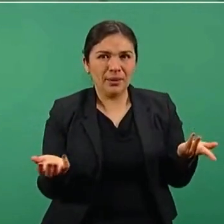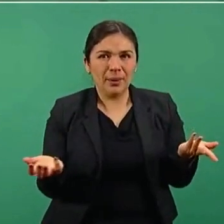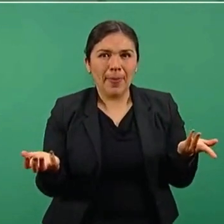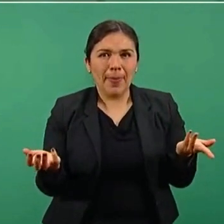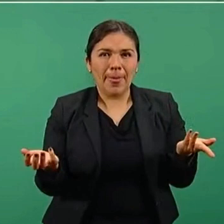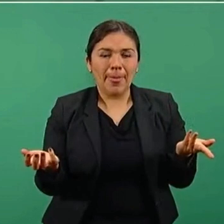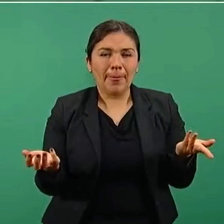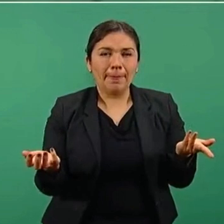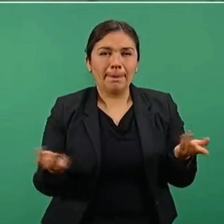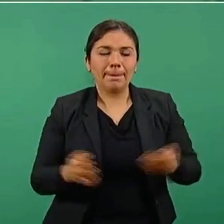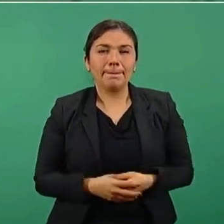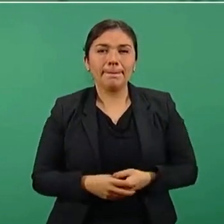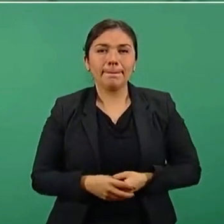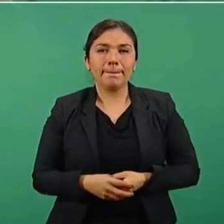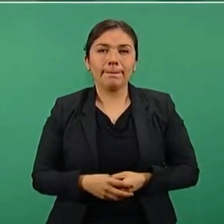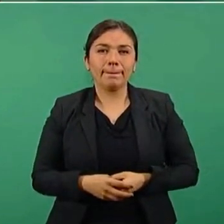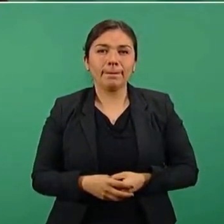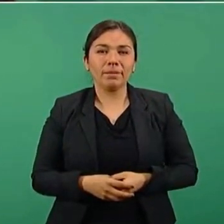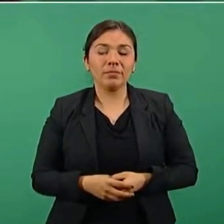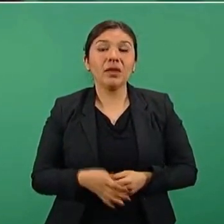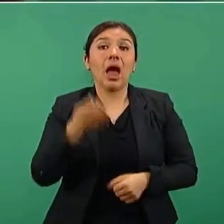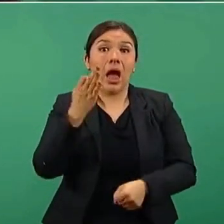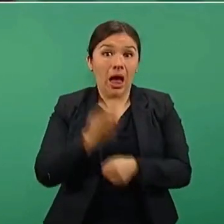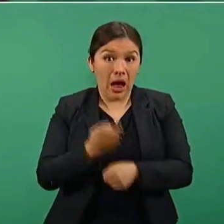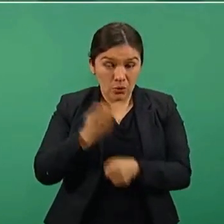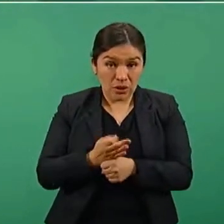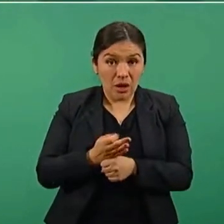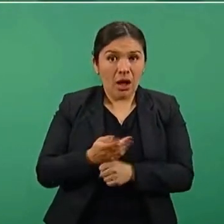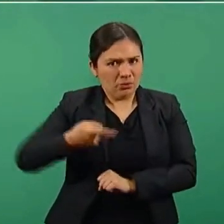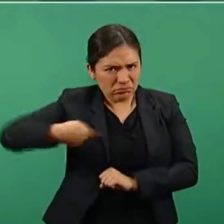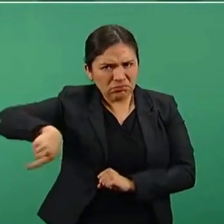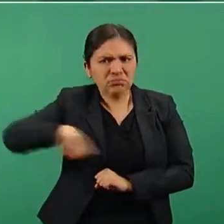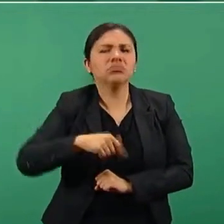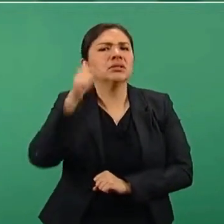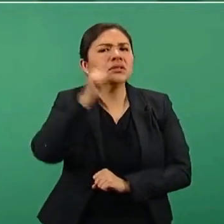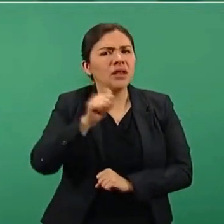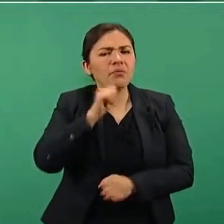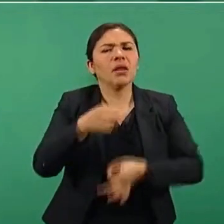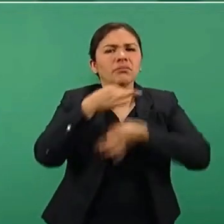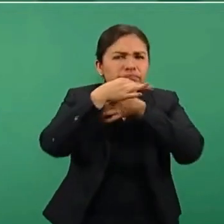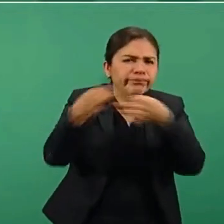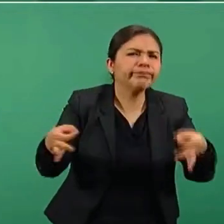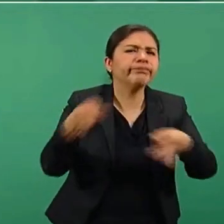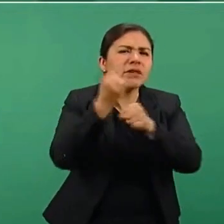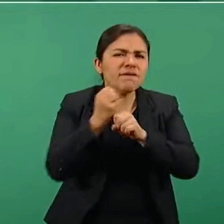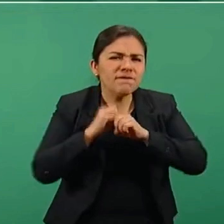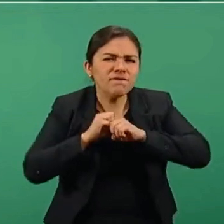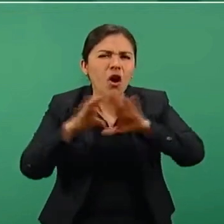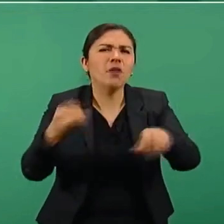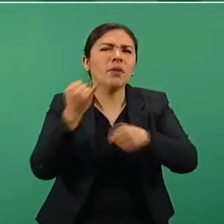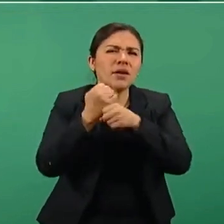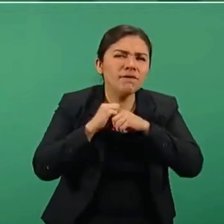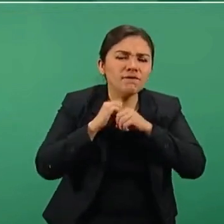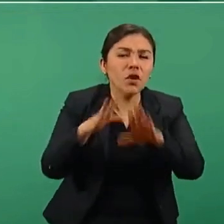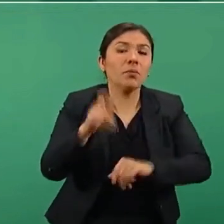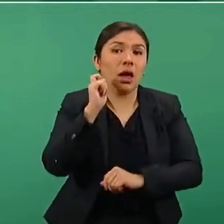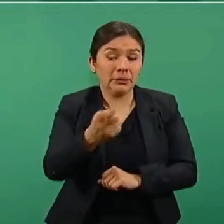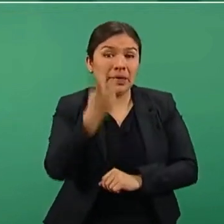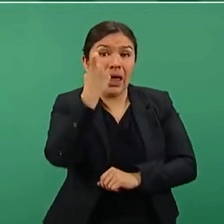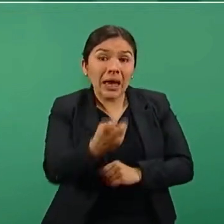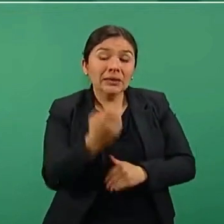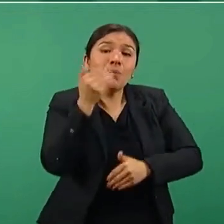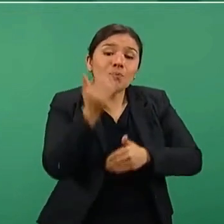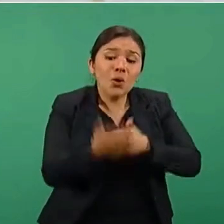Entonces, estamos nosotros informando de que es un